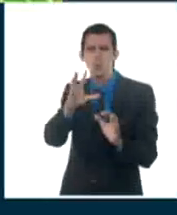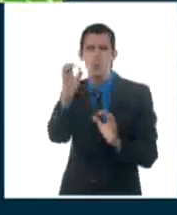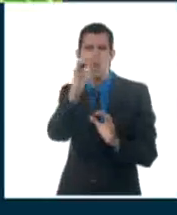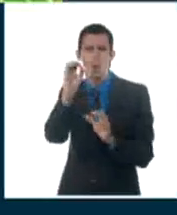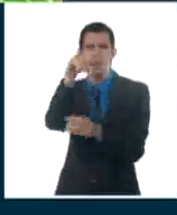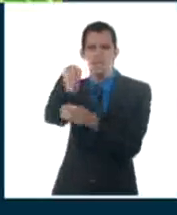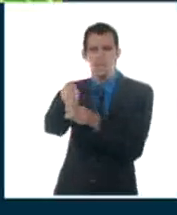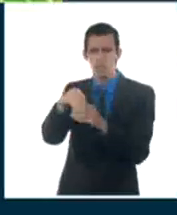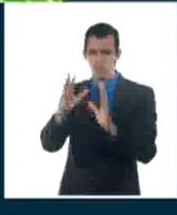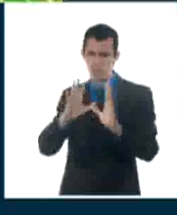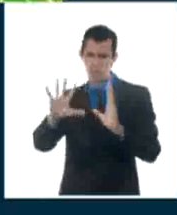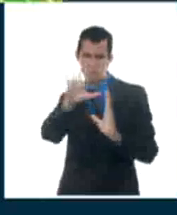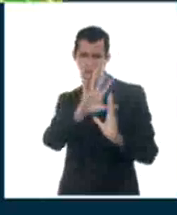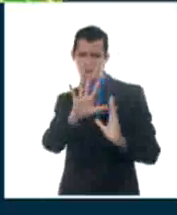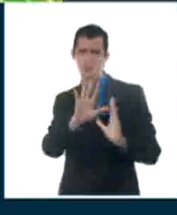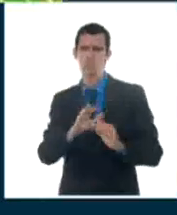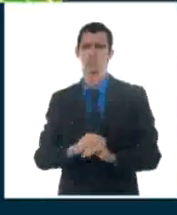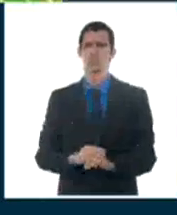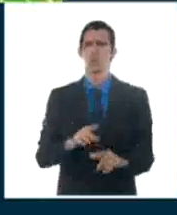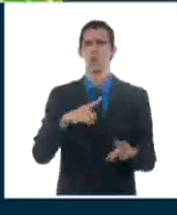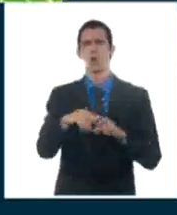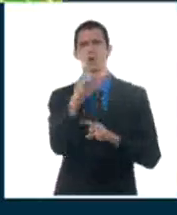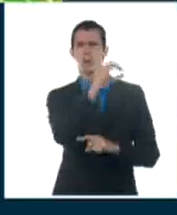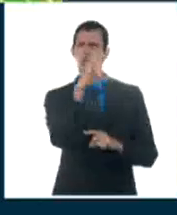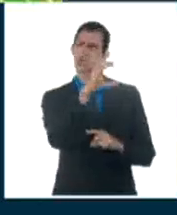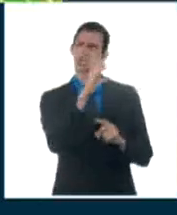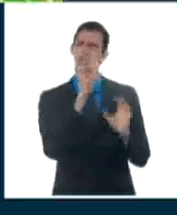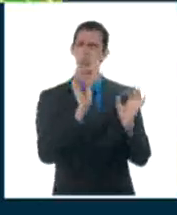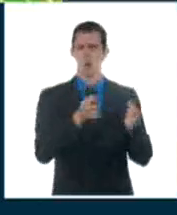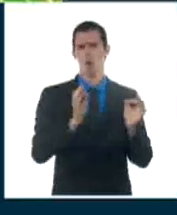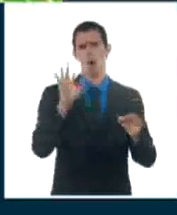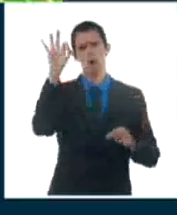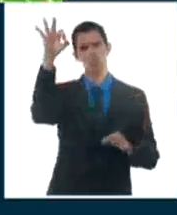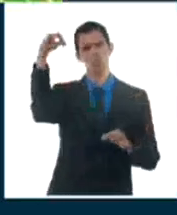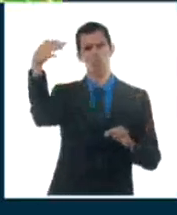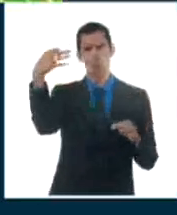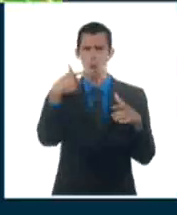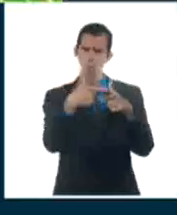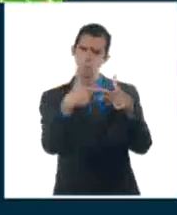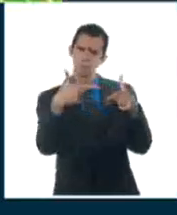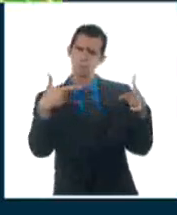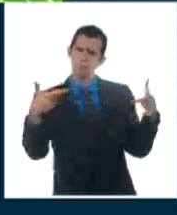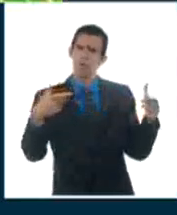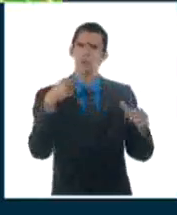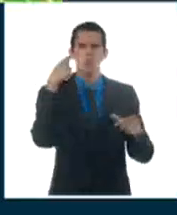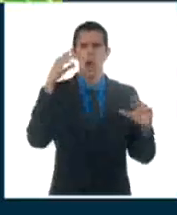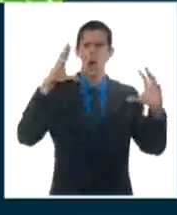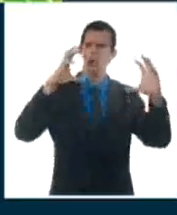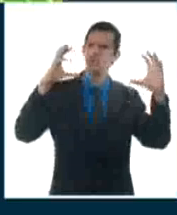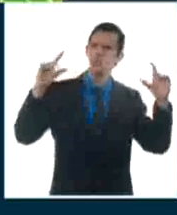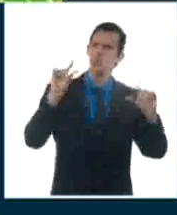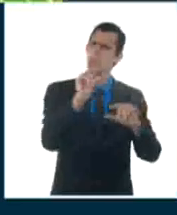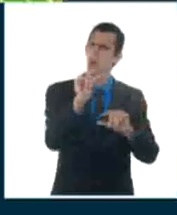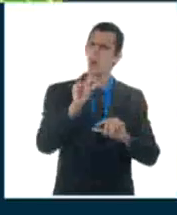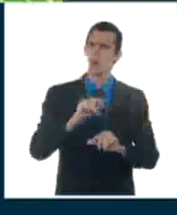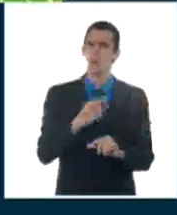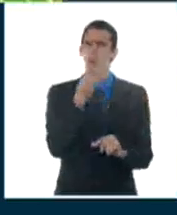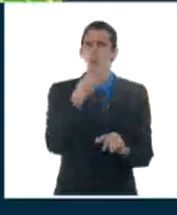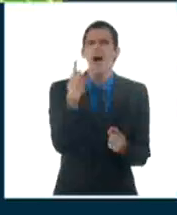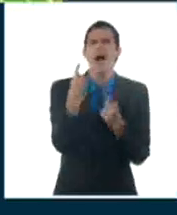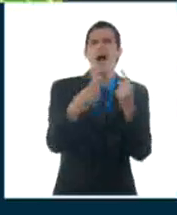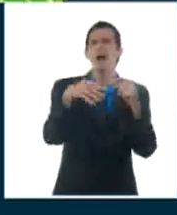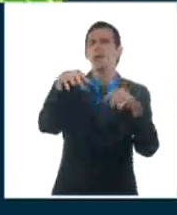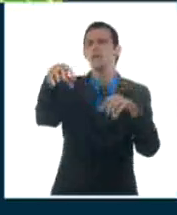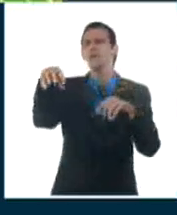del occidente, pues, muy poco cambio, continuarán las condiciones favorables para la poca nubosidad y también, por tanto, las escasas precipitaciones. Las